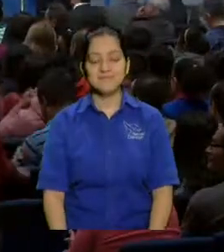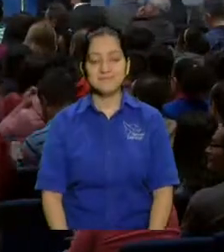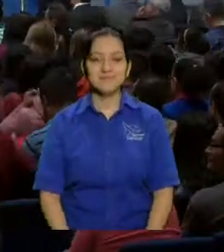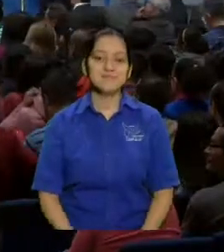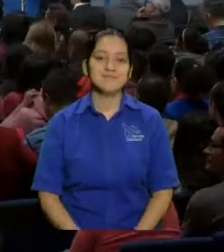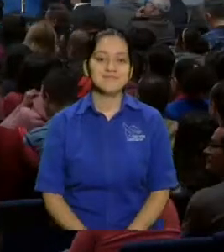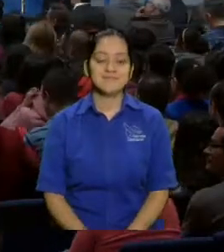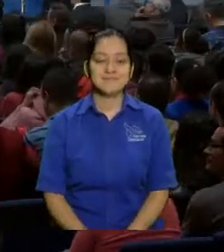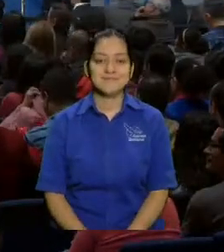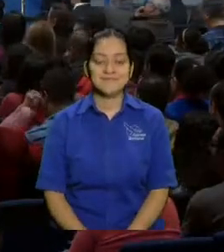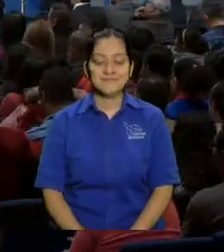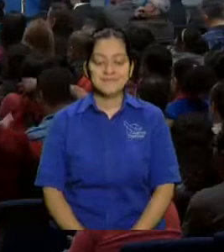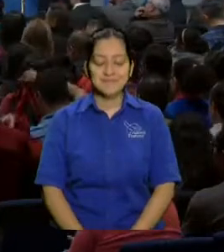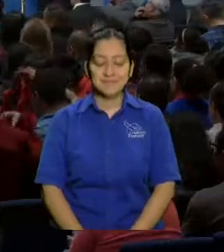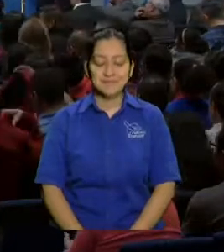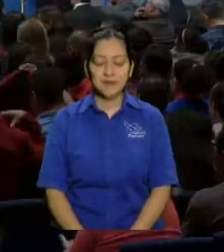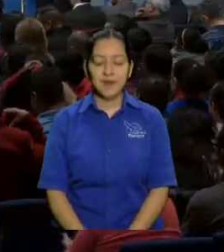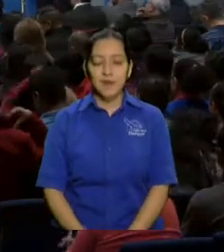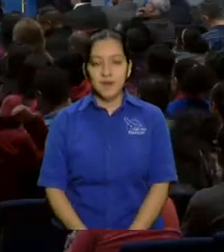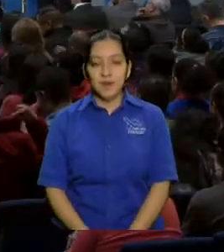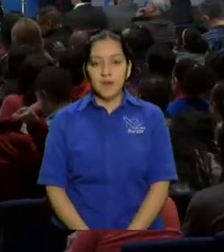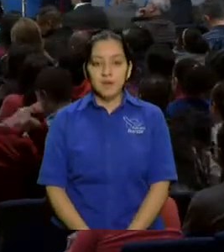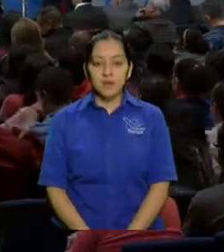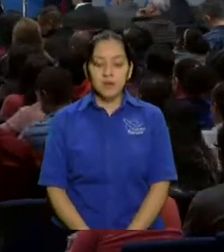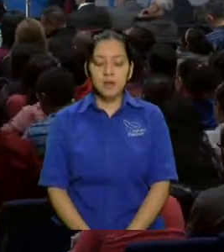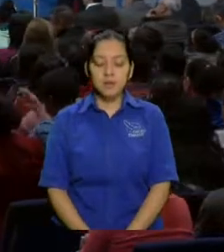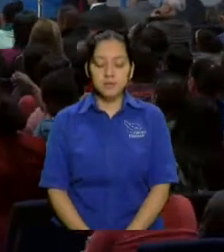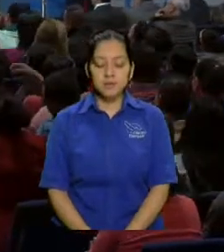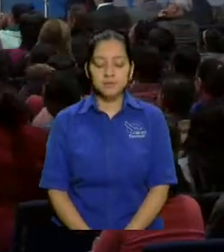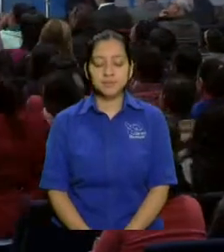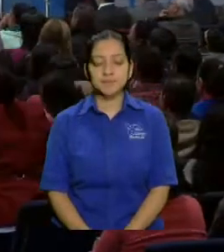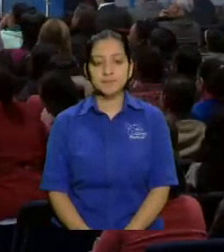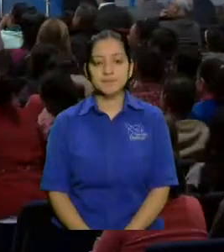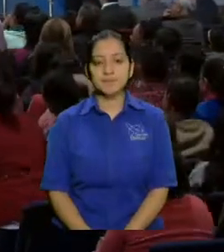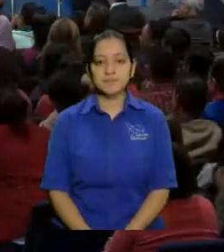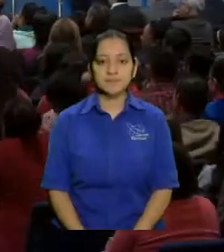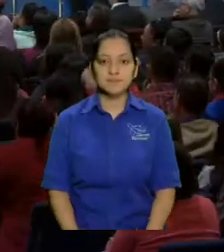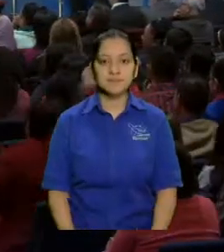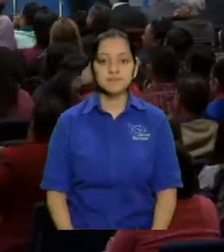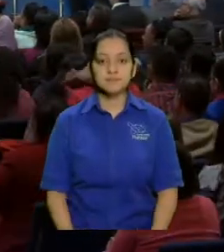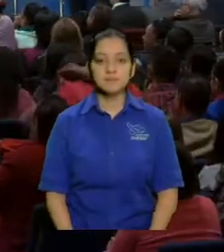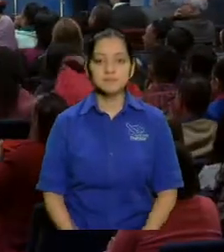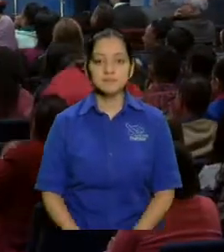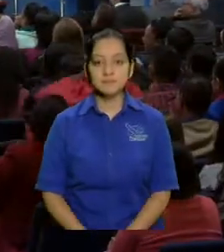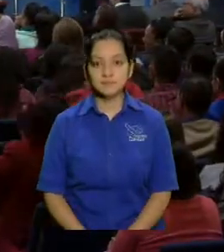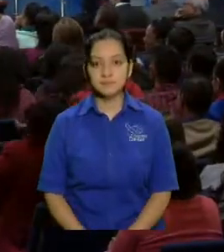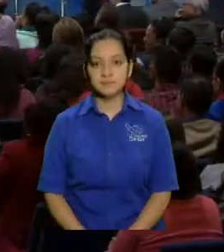híjole se agotó el tiempo Padre bendito Dios mío y ahora ¿qué hacemos?